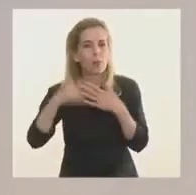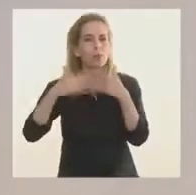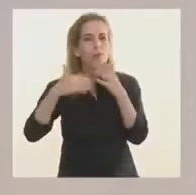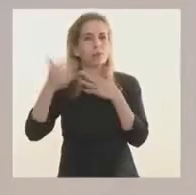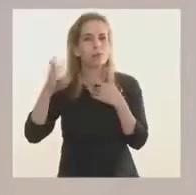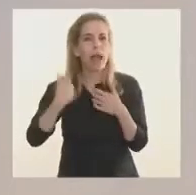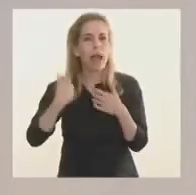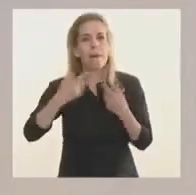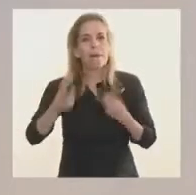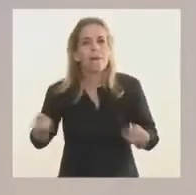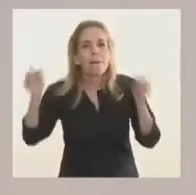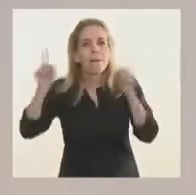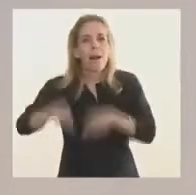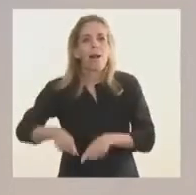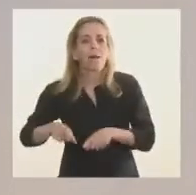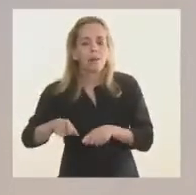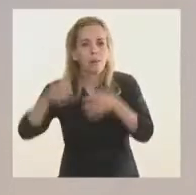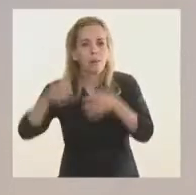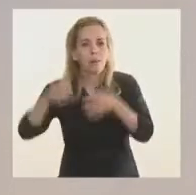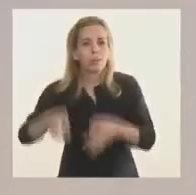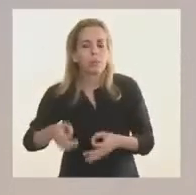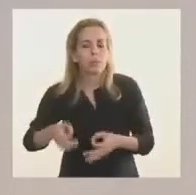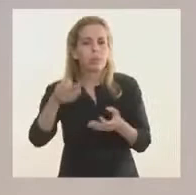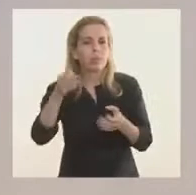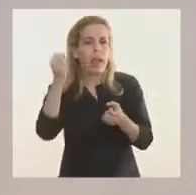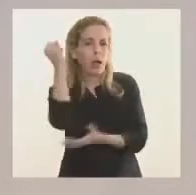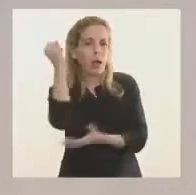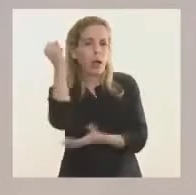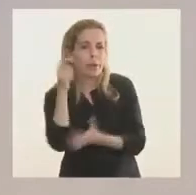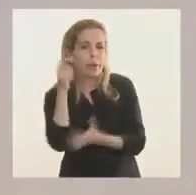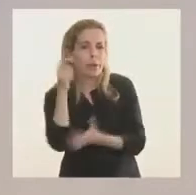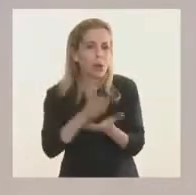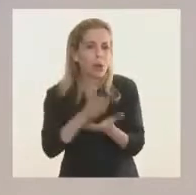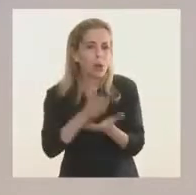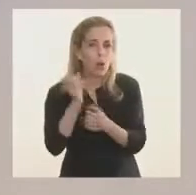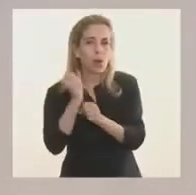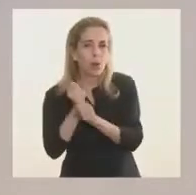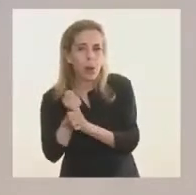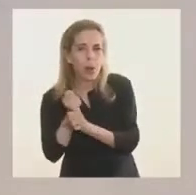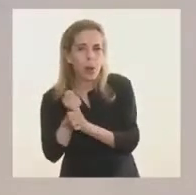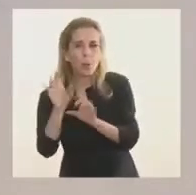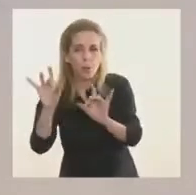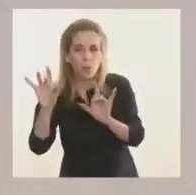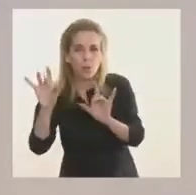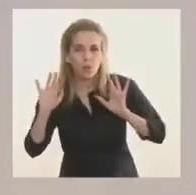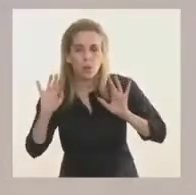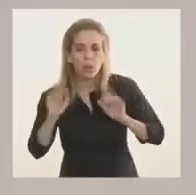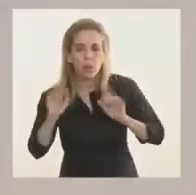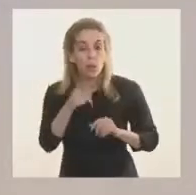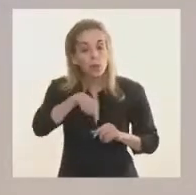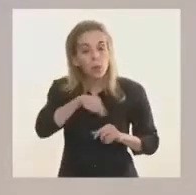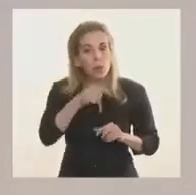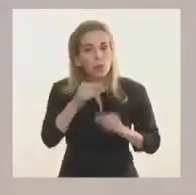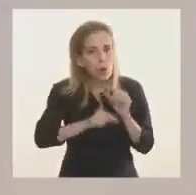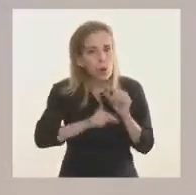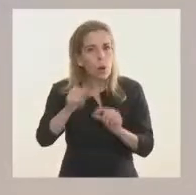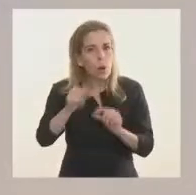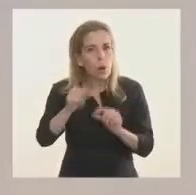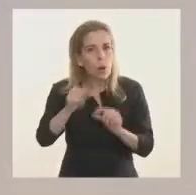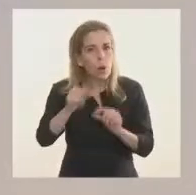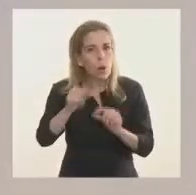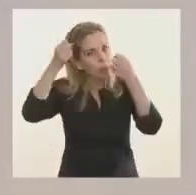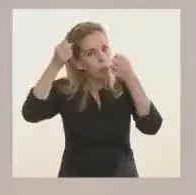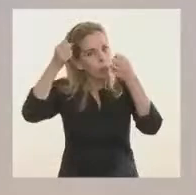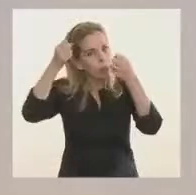actividad económica y pleno empleo. Lo estamos haciendo y estamos convencidos que eso podremos lograrlo